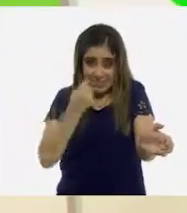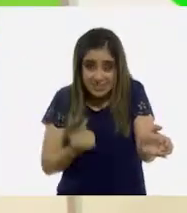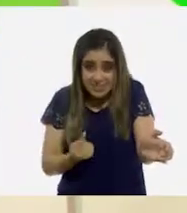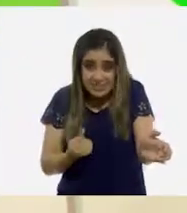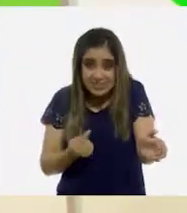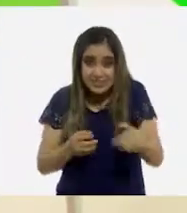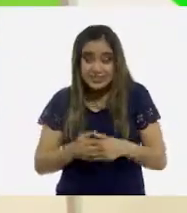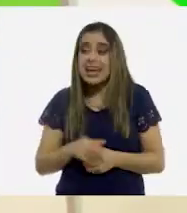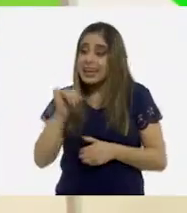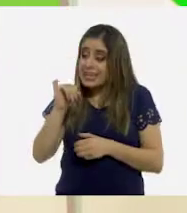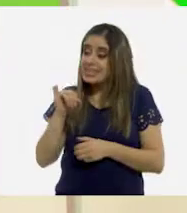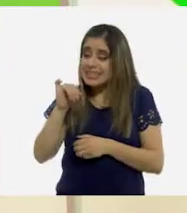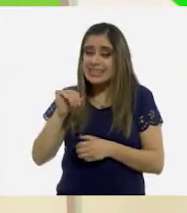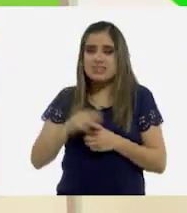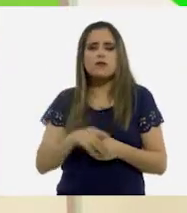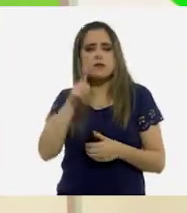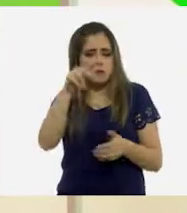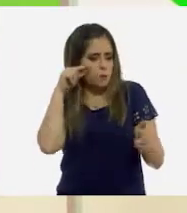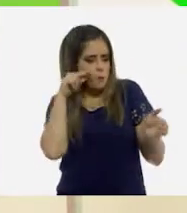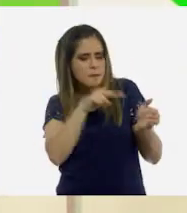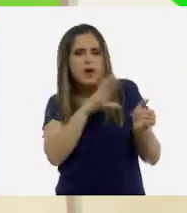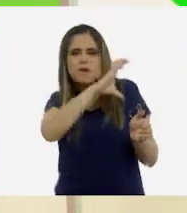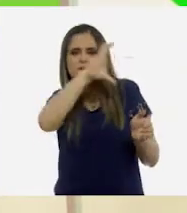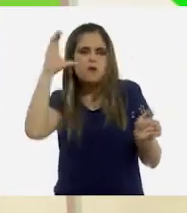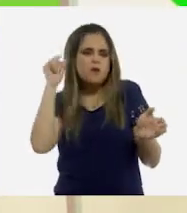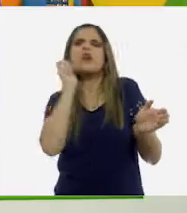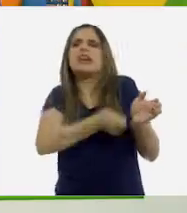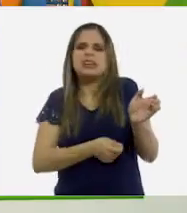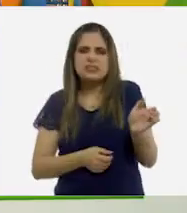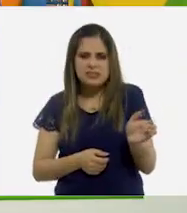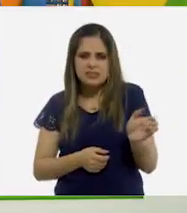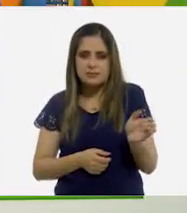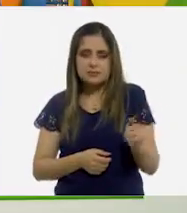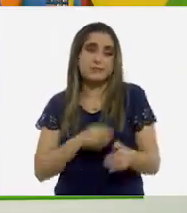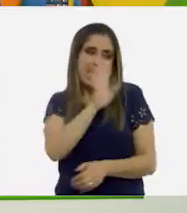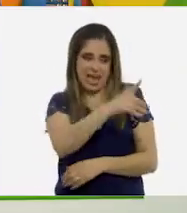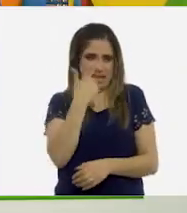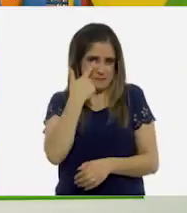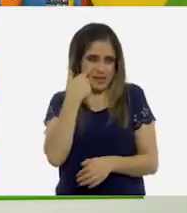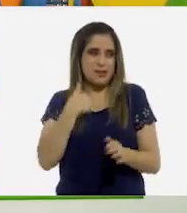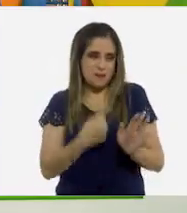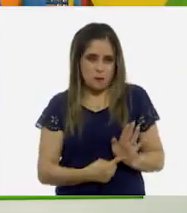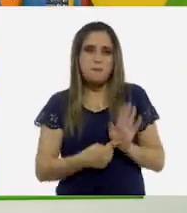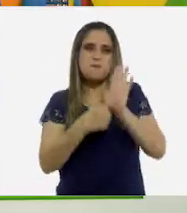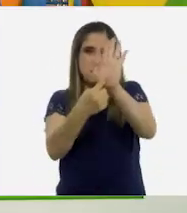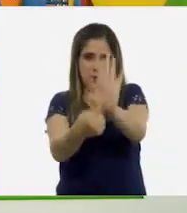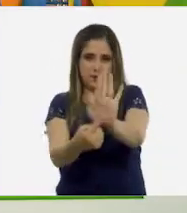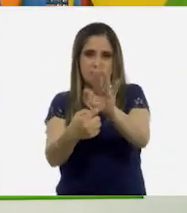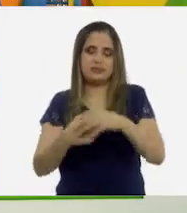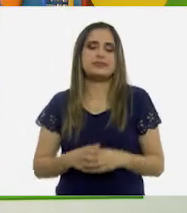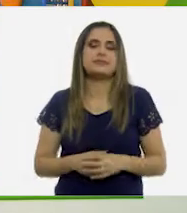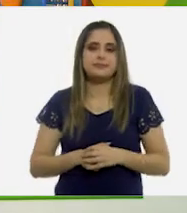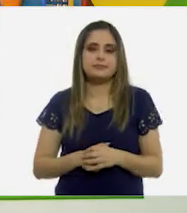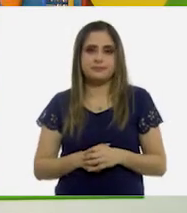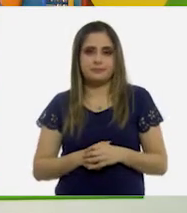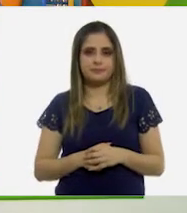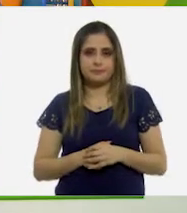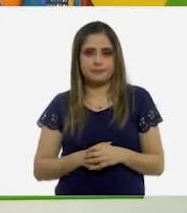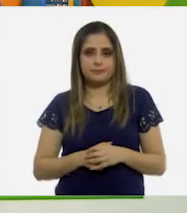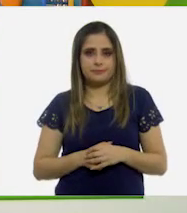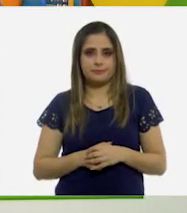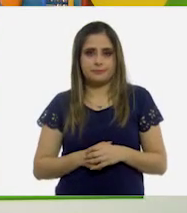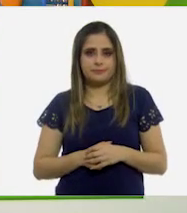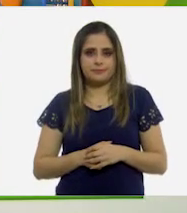¿Qué pudiste apreciar en esa fotografía, Sohar? Pues mira, aquí la tengo y se las voy a enseñar. A